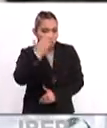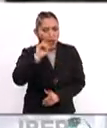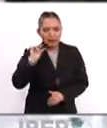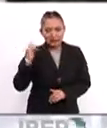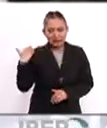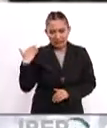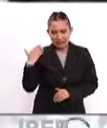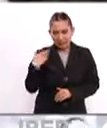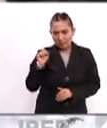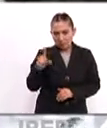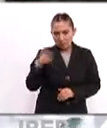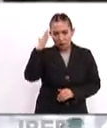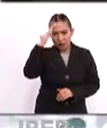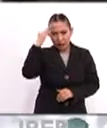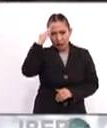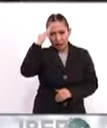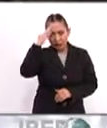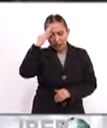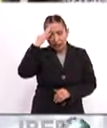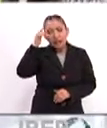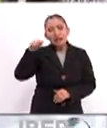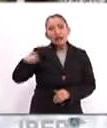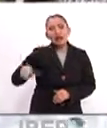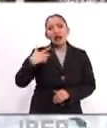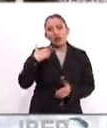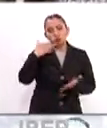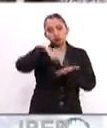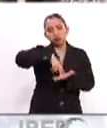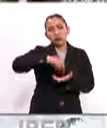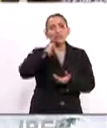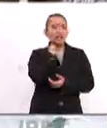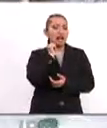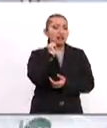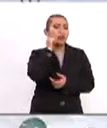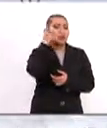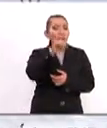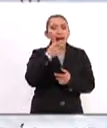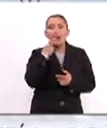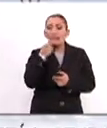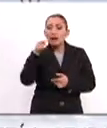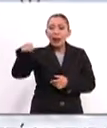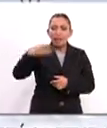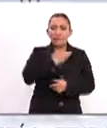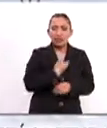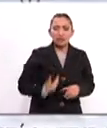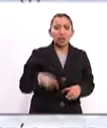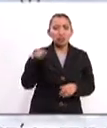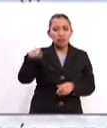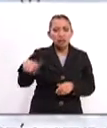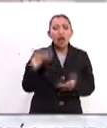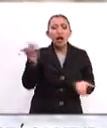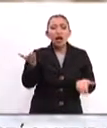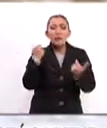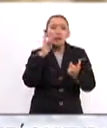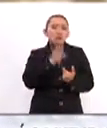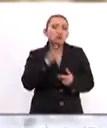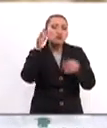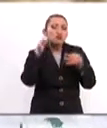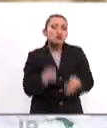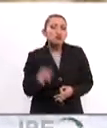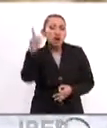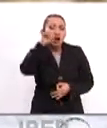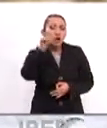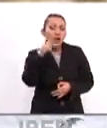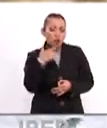unos minutos el propio líder Summers subió a la tribuna del Senado para apelar al presidente a que imperen argumentos de lógica,